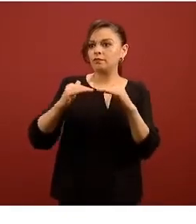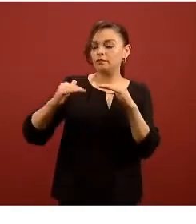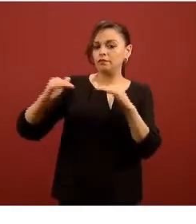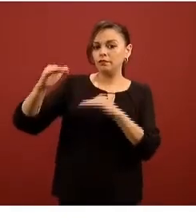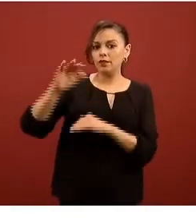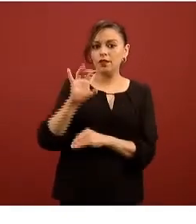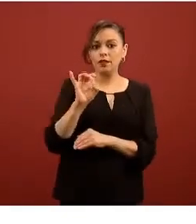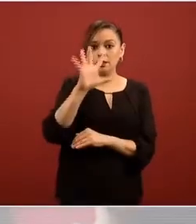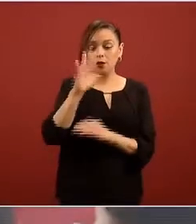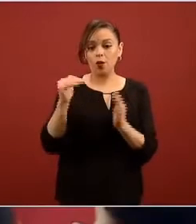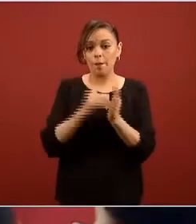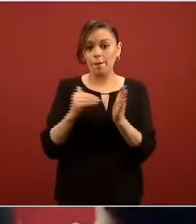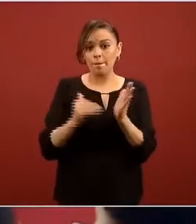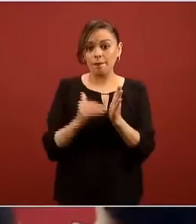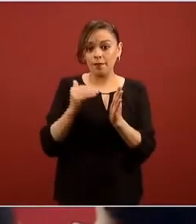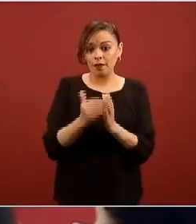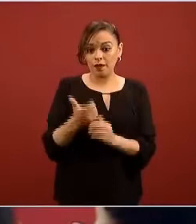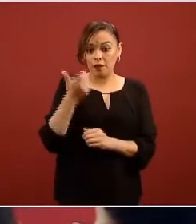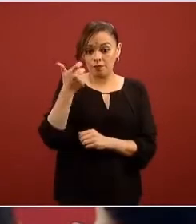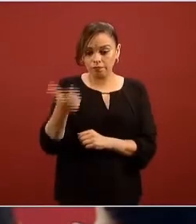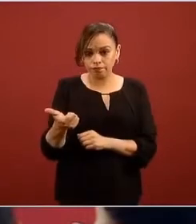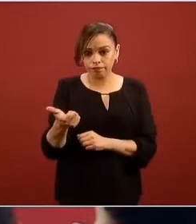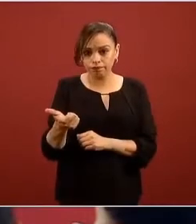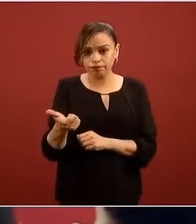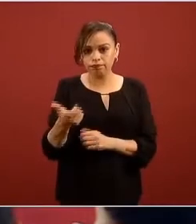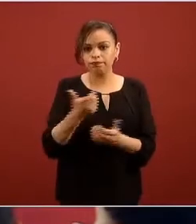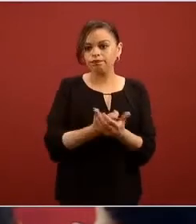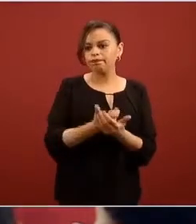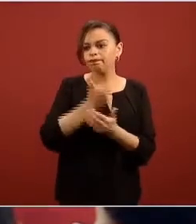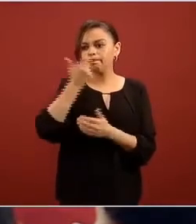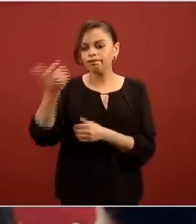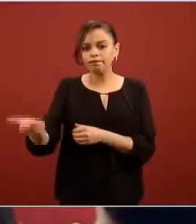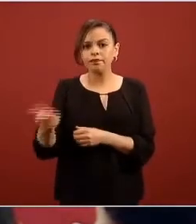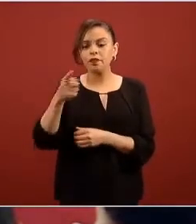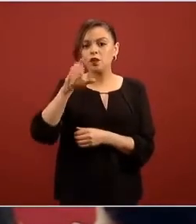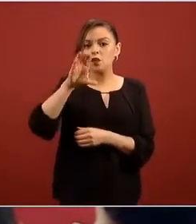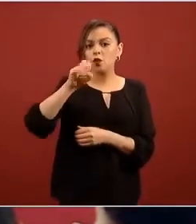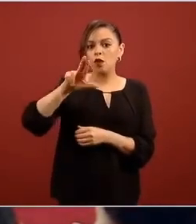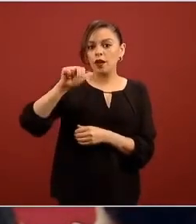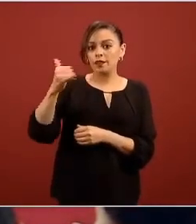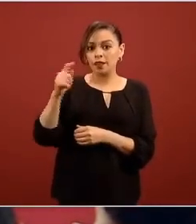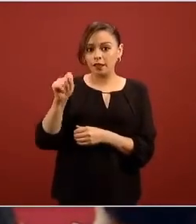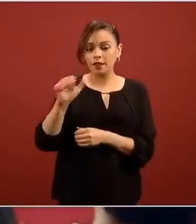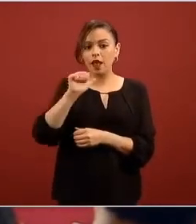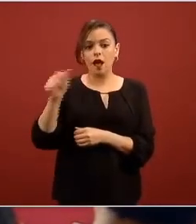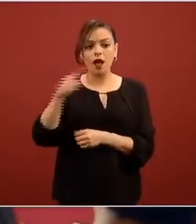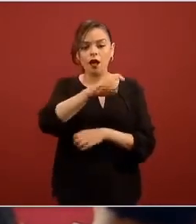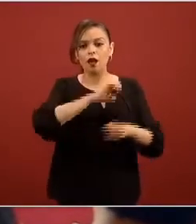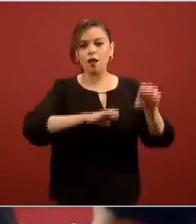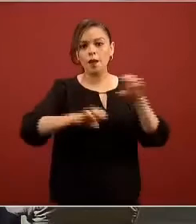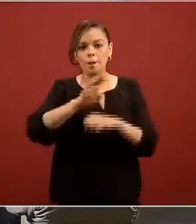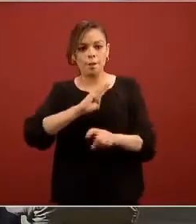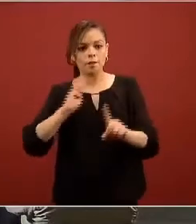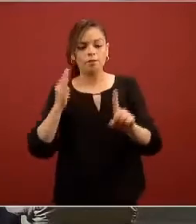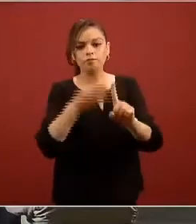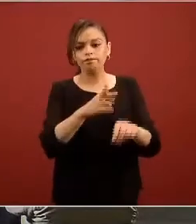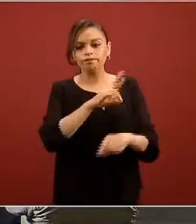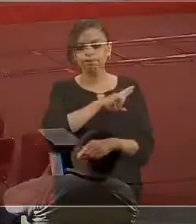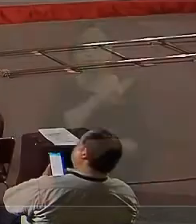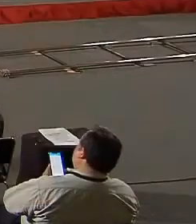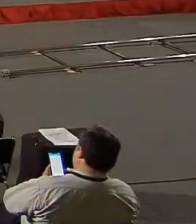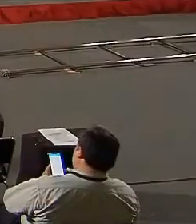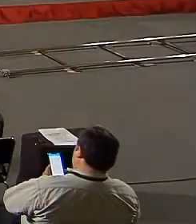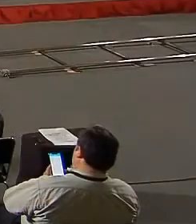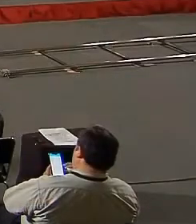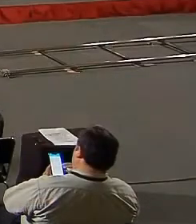millones de pesos se habían transferido vía CONACYT directamente a las empresas privadas y sin embargo